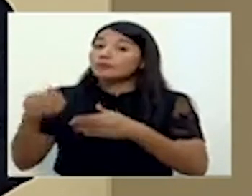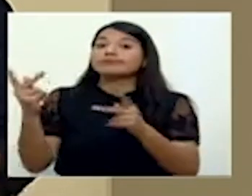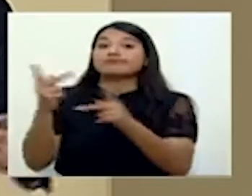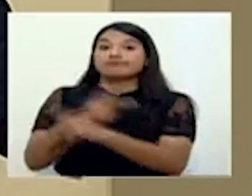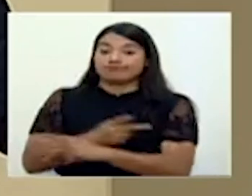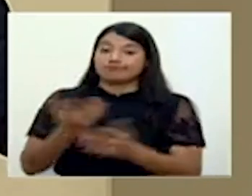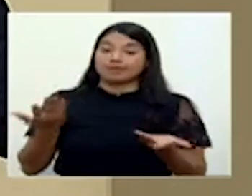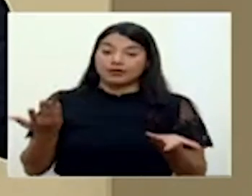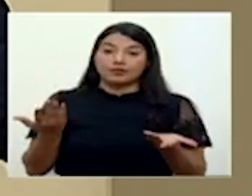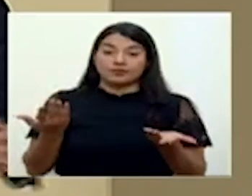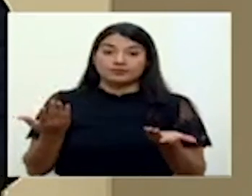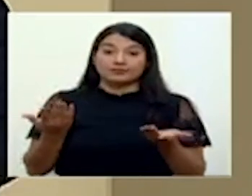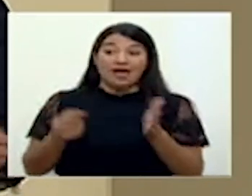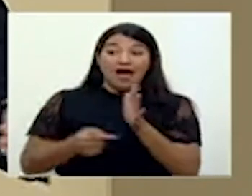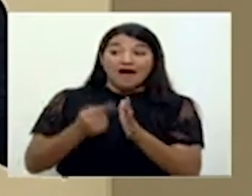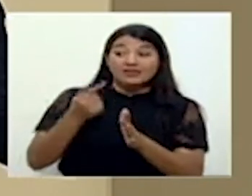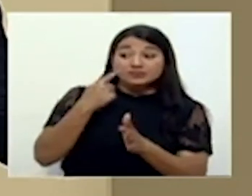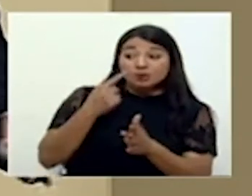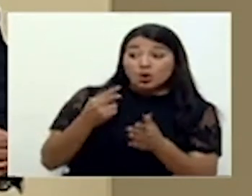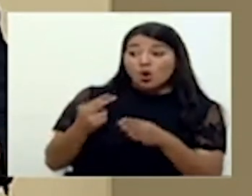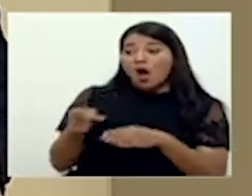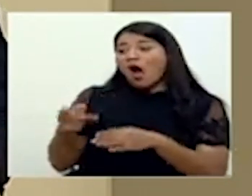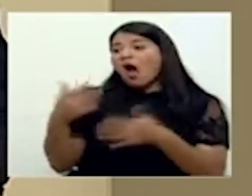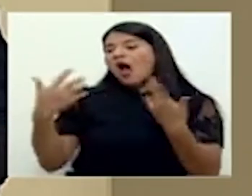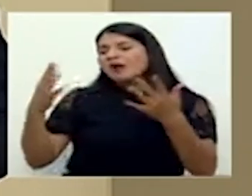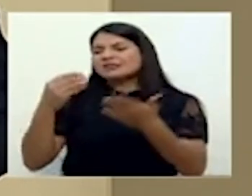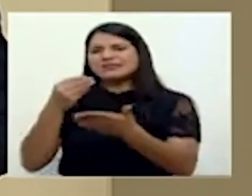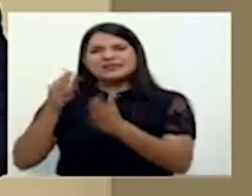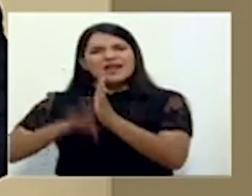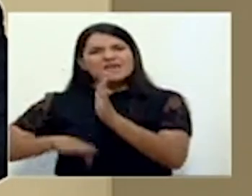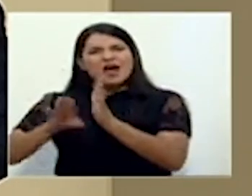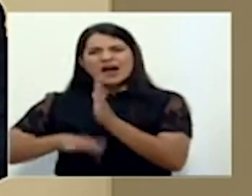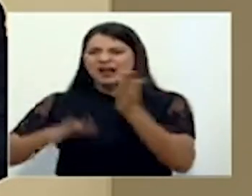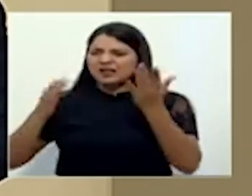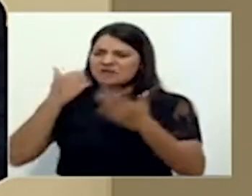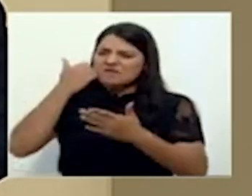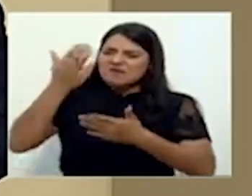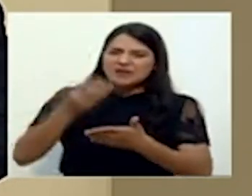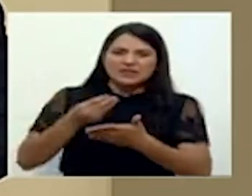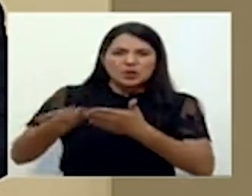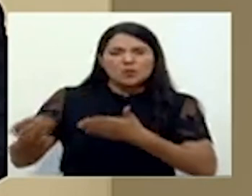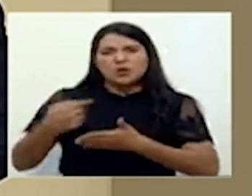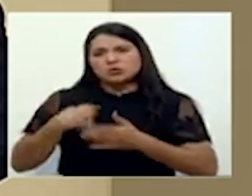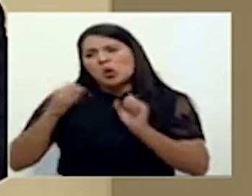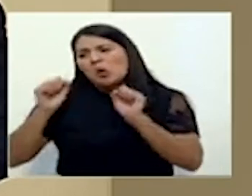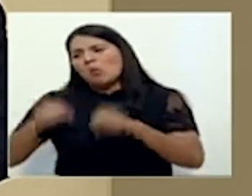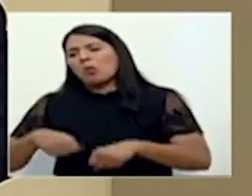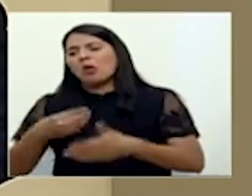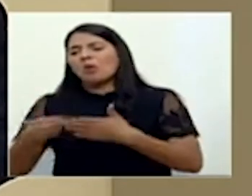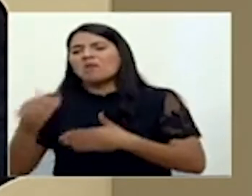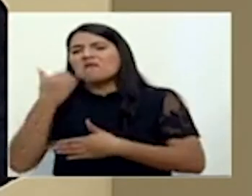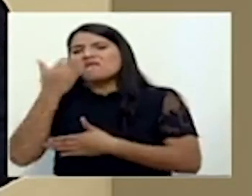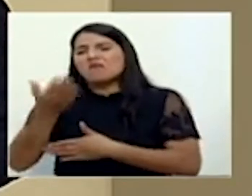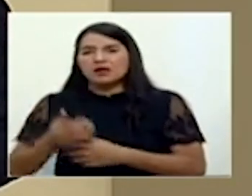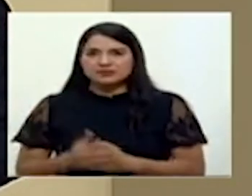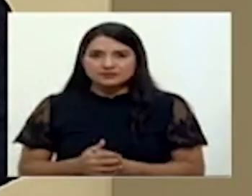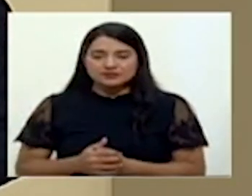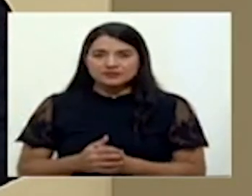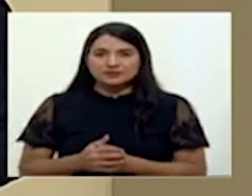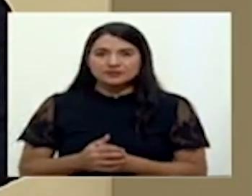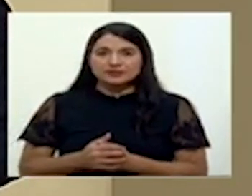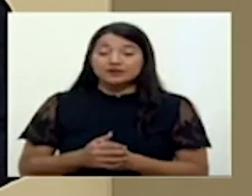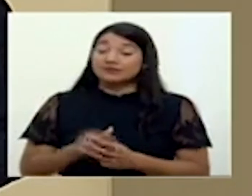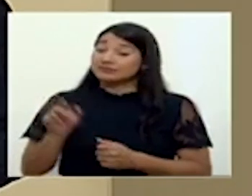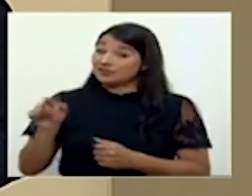Nada, incluso por conseguir un producto que dicen, mira qué barato, está ahí fácil de adquirir, lo puedo conseguir fácilmente y